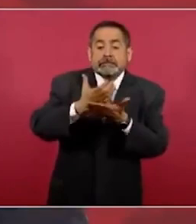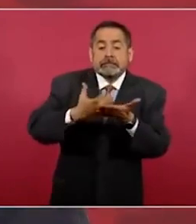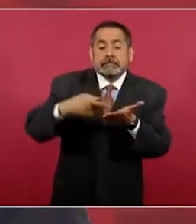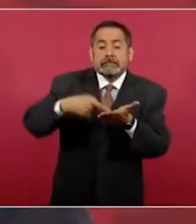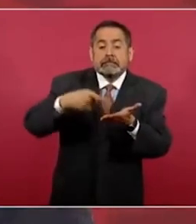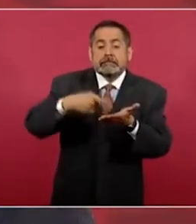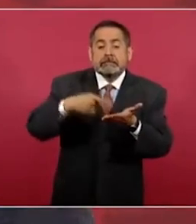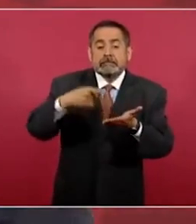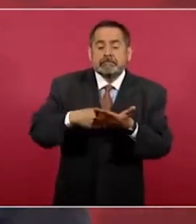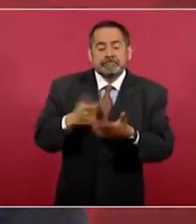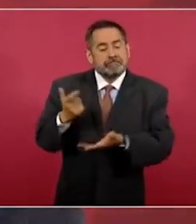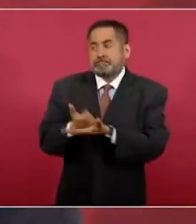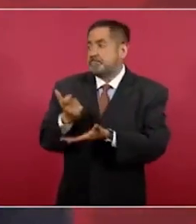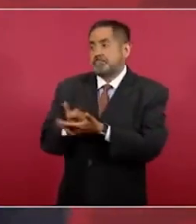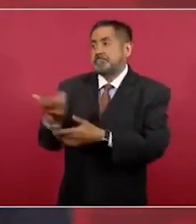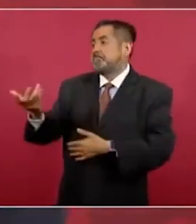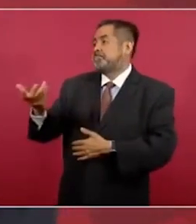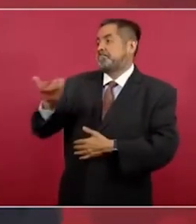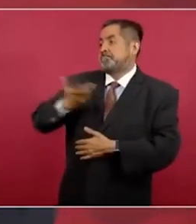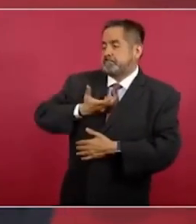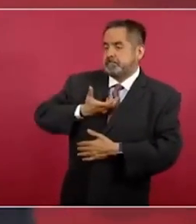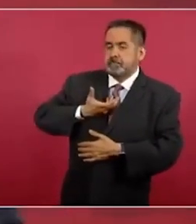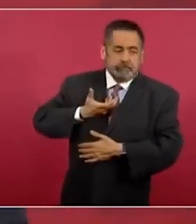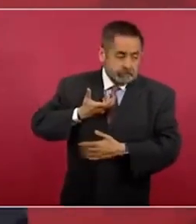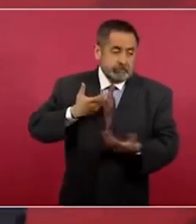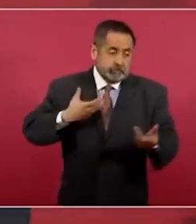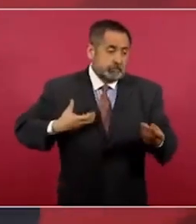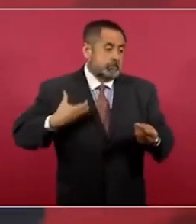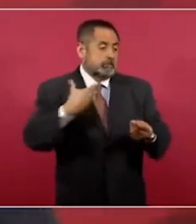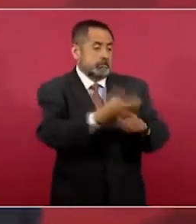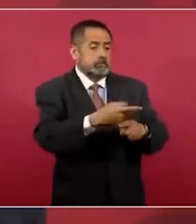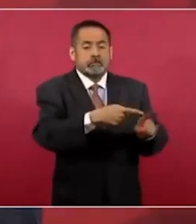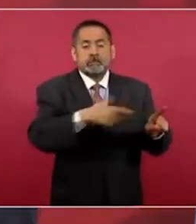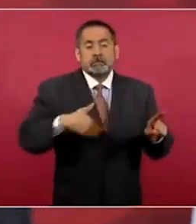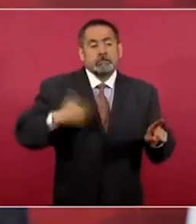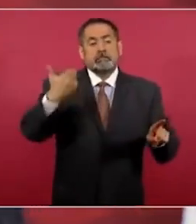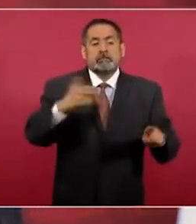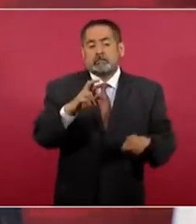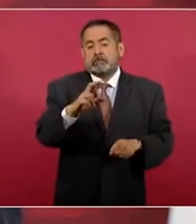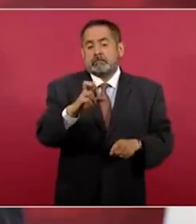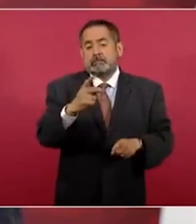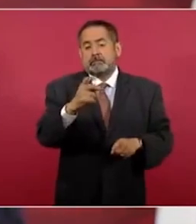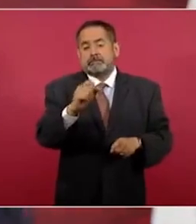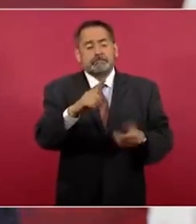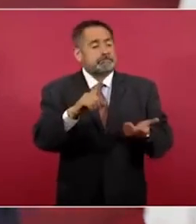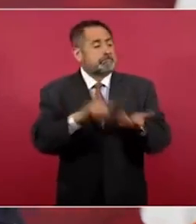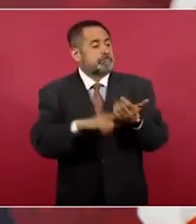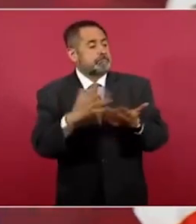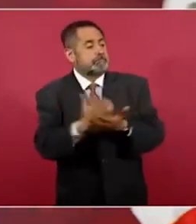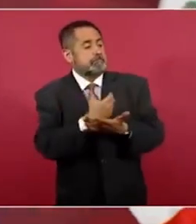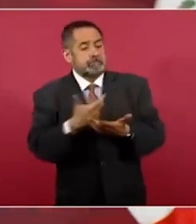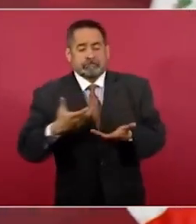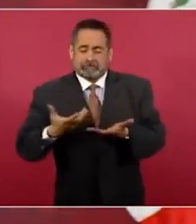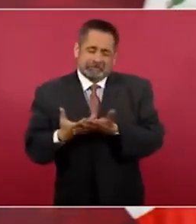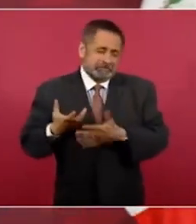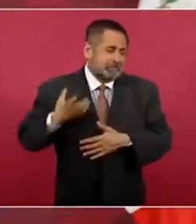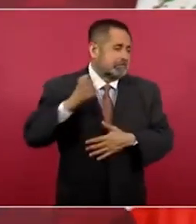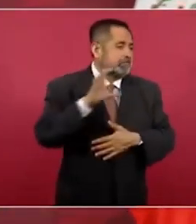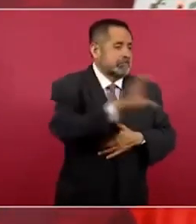negocio bueno para Repsol, malo para la nación.